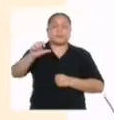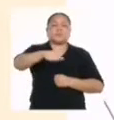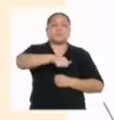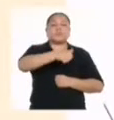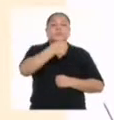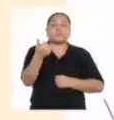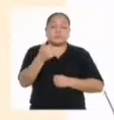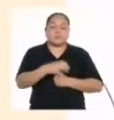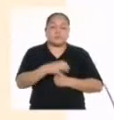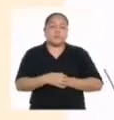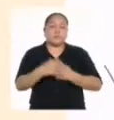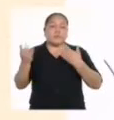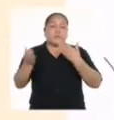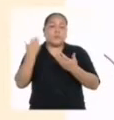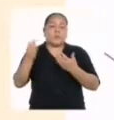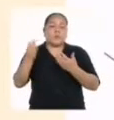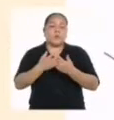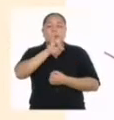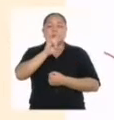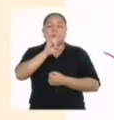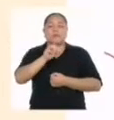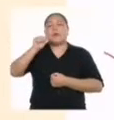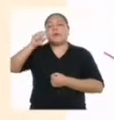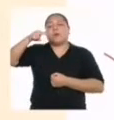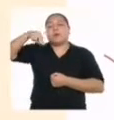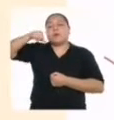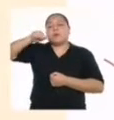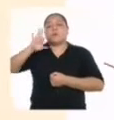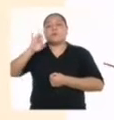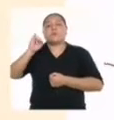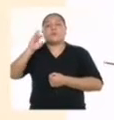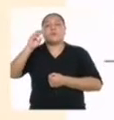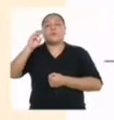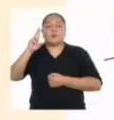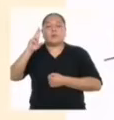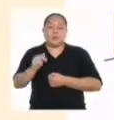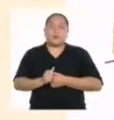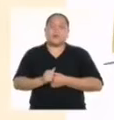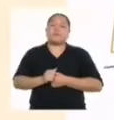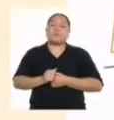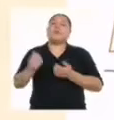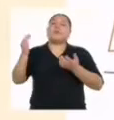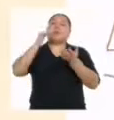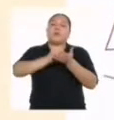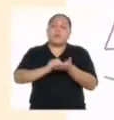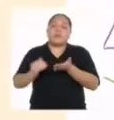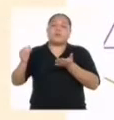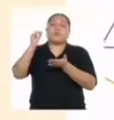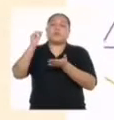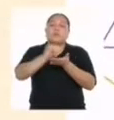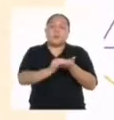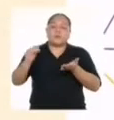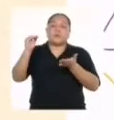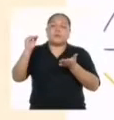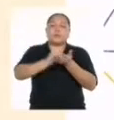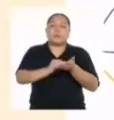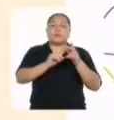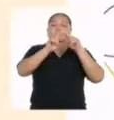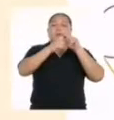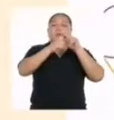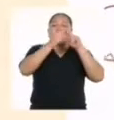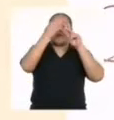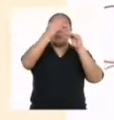retórica fácil de emplear es la anáfora. Consiste en la repetición intencionada de palabras al